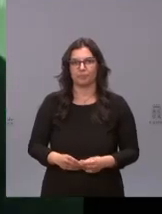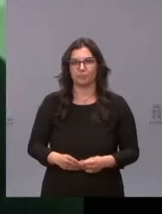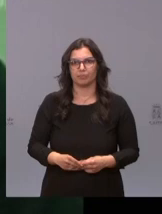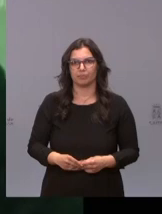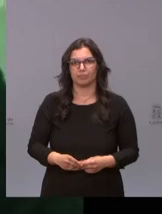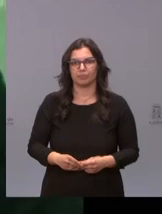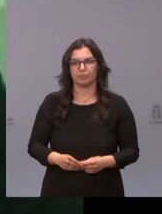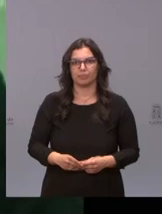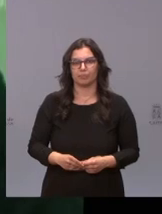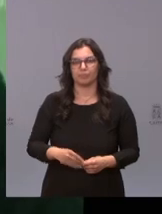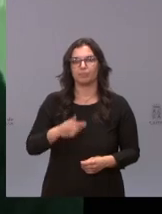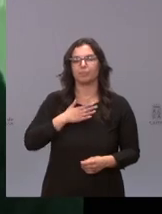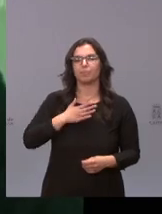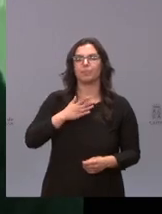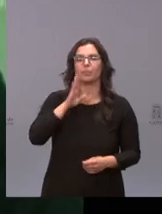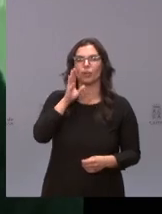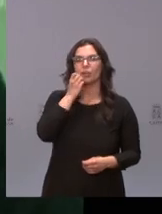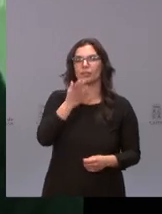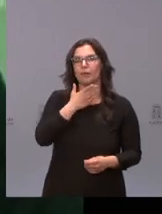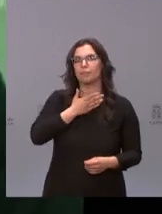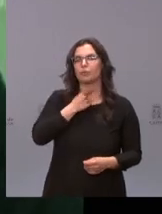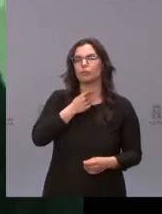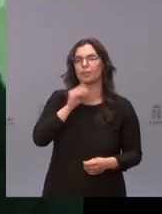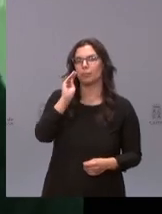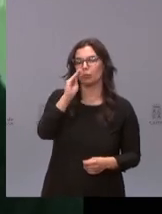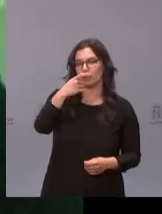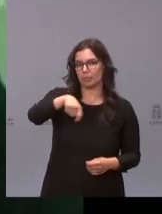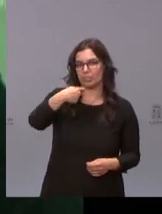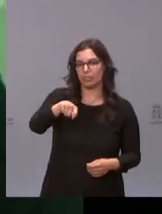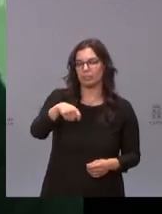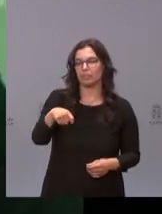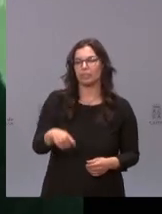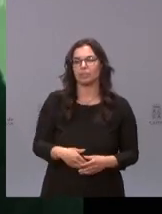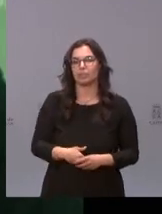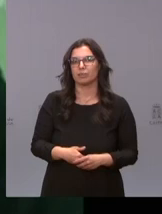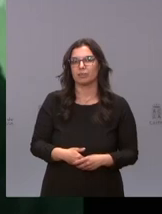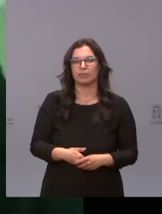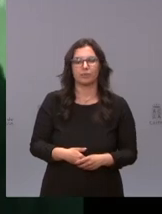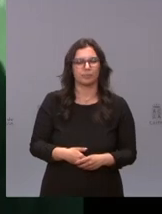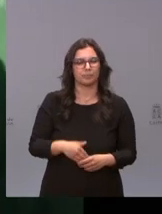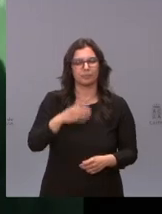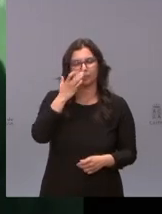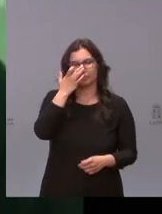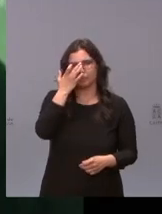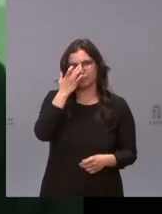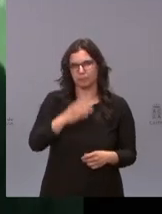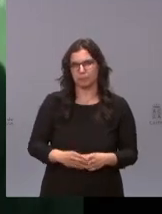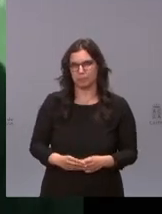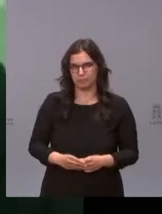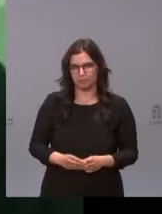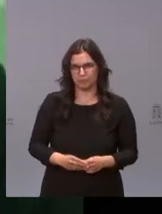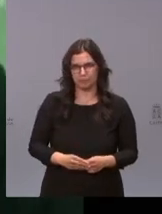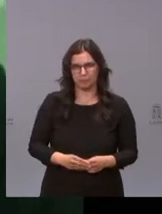Isidro ¿qué tal? a mí me gustaría preguntarle al presidente en Salamanca el centro que se va utilizar para